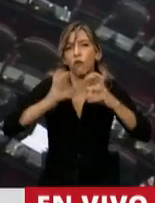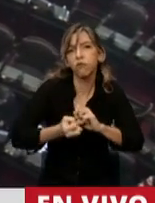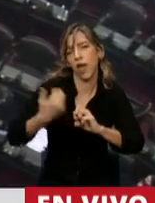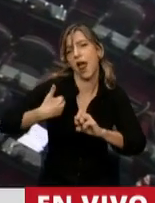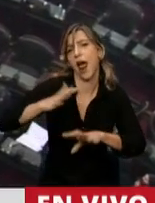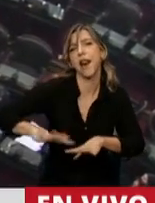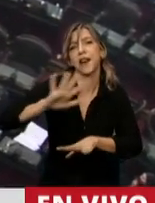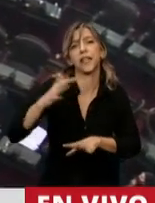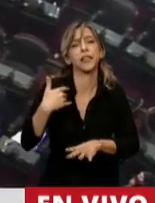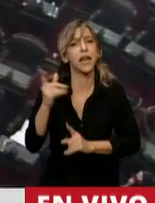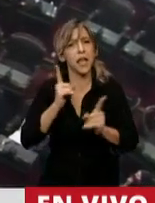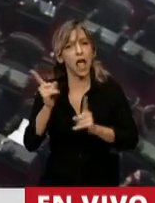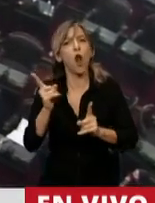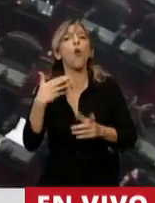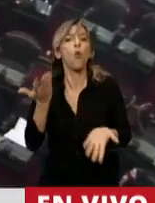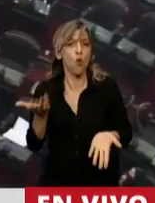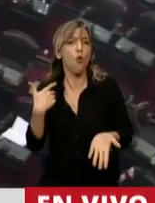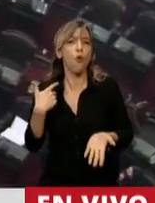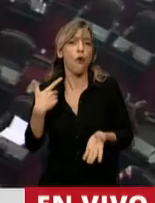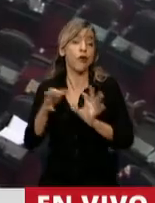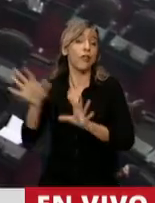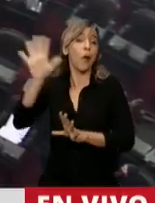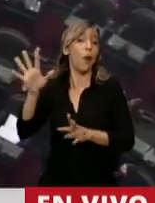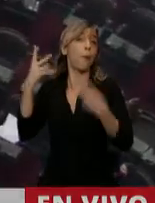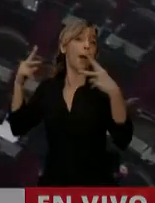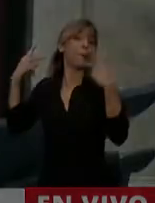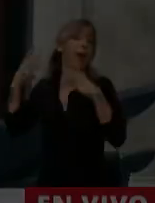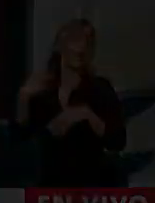despectiva con nuestro país desde Europa. Muchas gracias, señor presidente. Gracias, diputado.